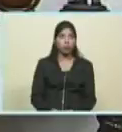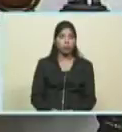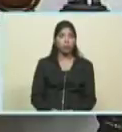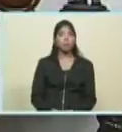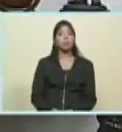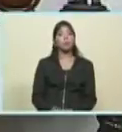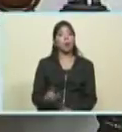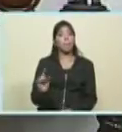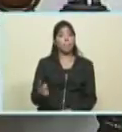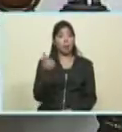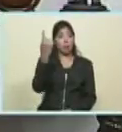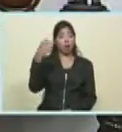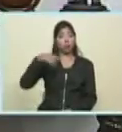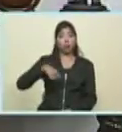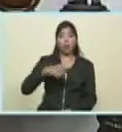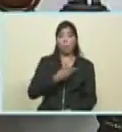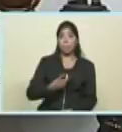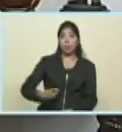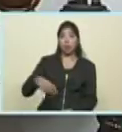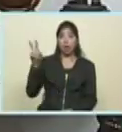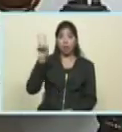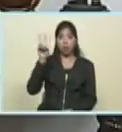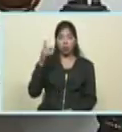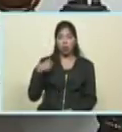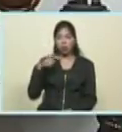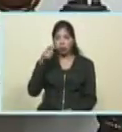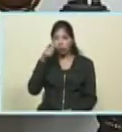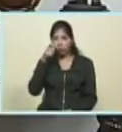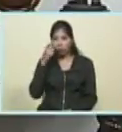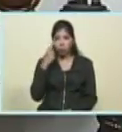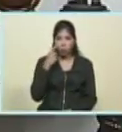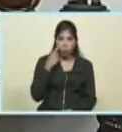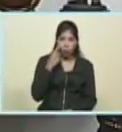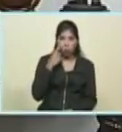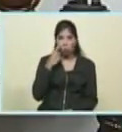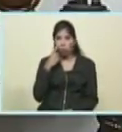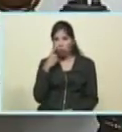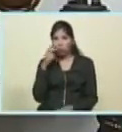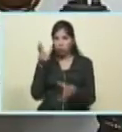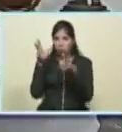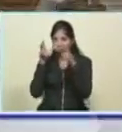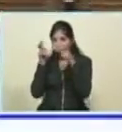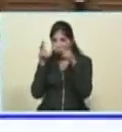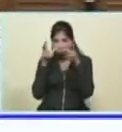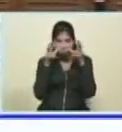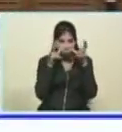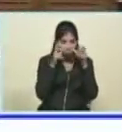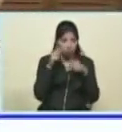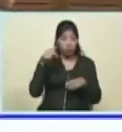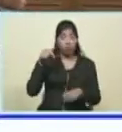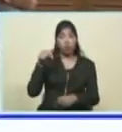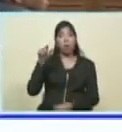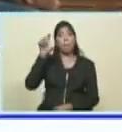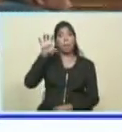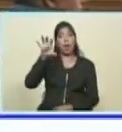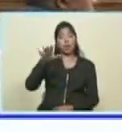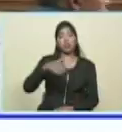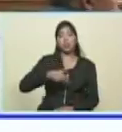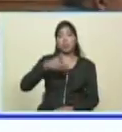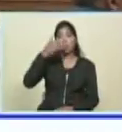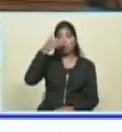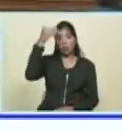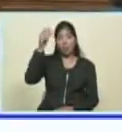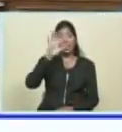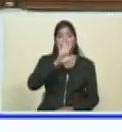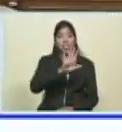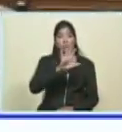solicitado ingresar con la calidad de observador. Venezuela va a ingresar a la organización islámica de cooperación de